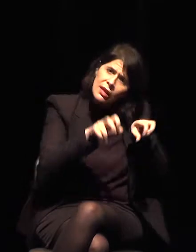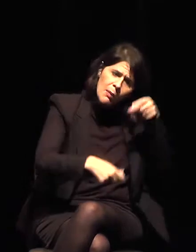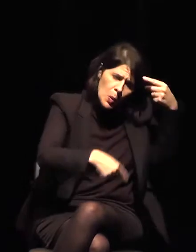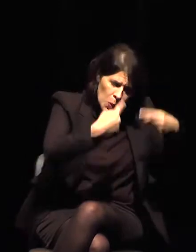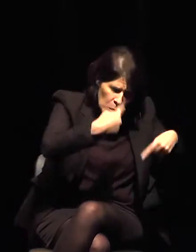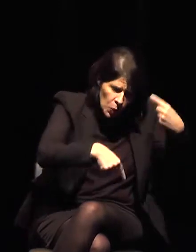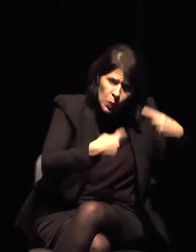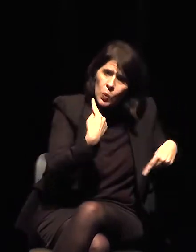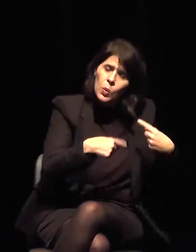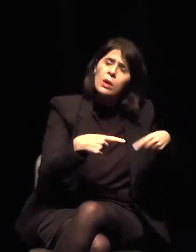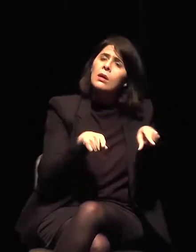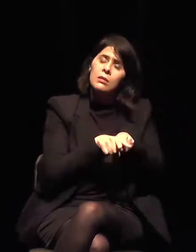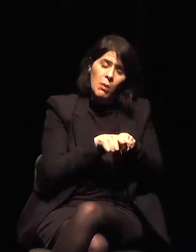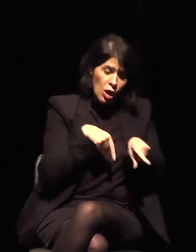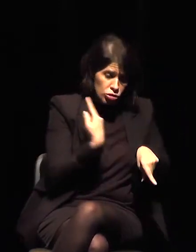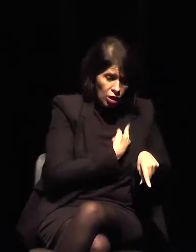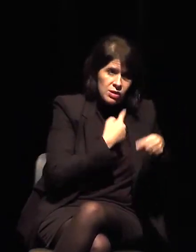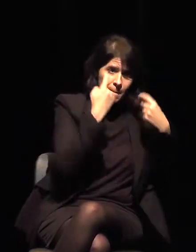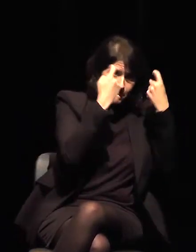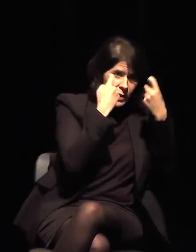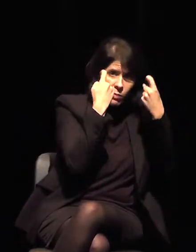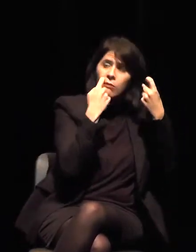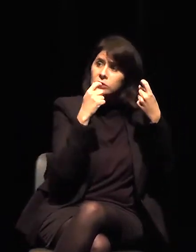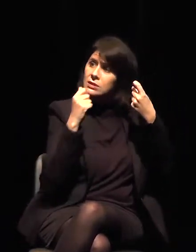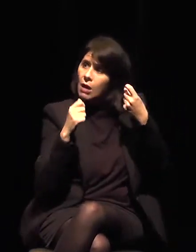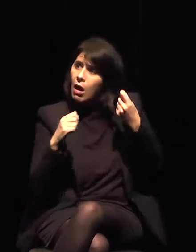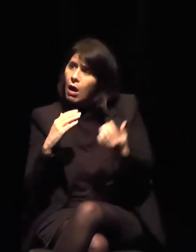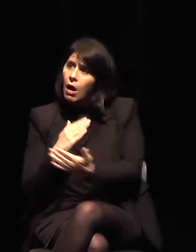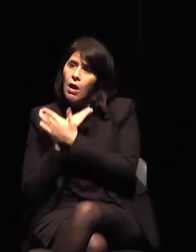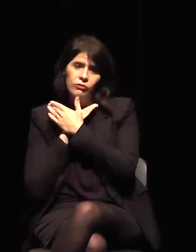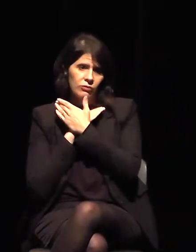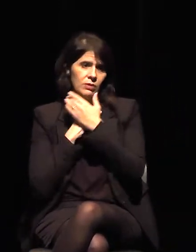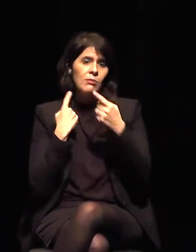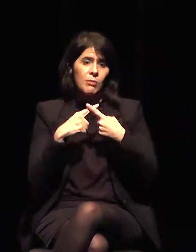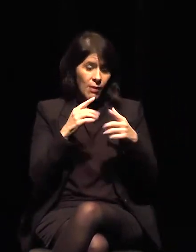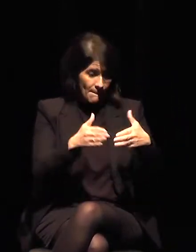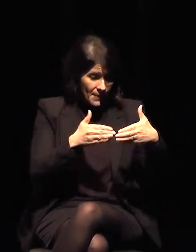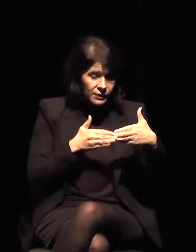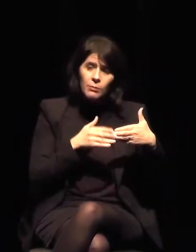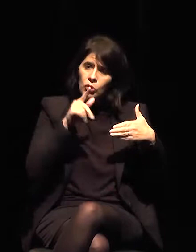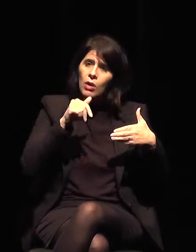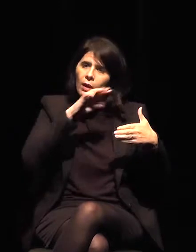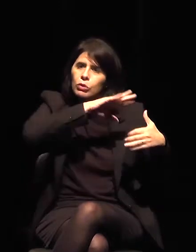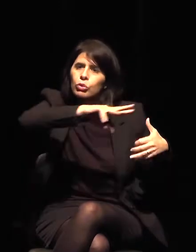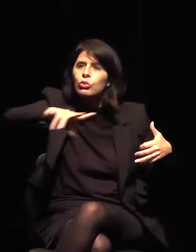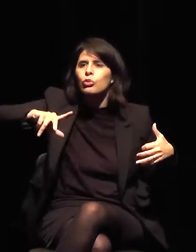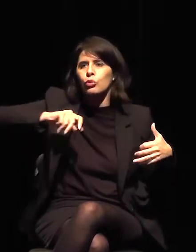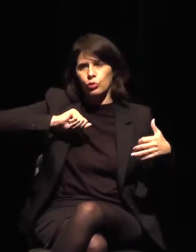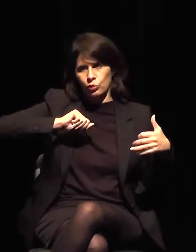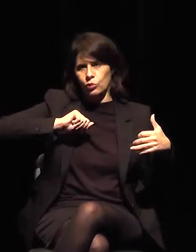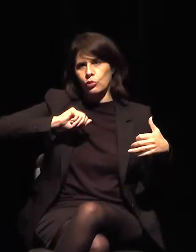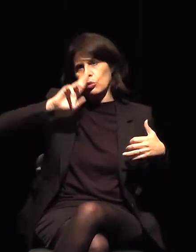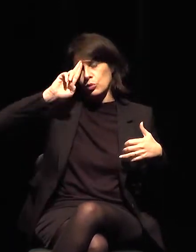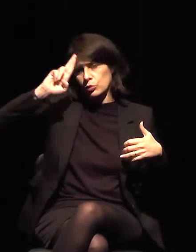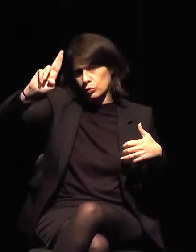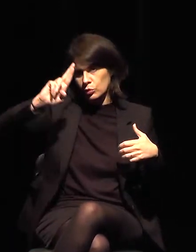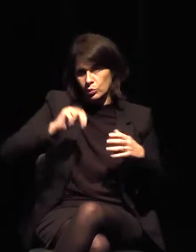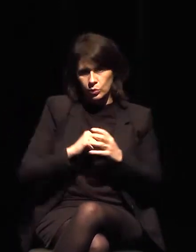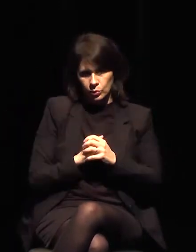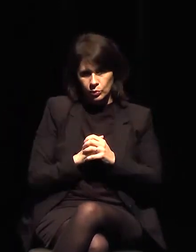preocupaciones, ya que el patrimonio es público. ¿Cómo podríamos hacer eso? Creando